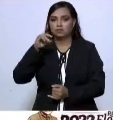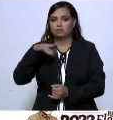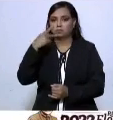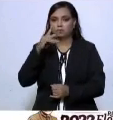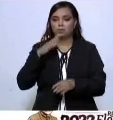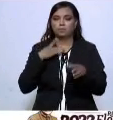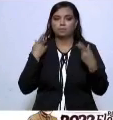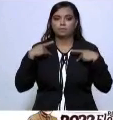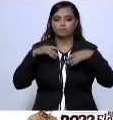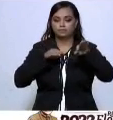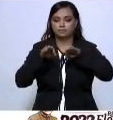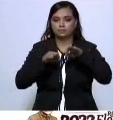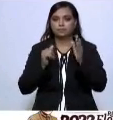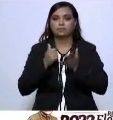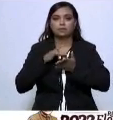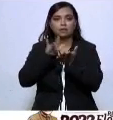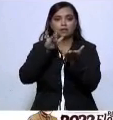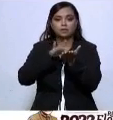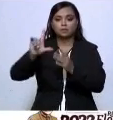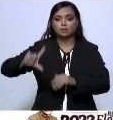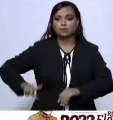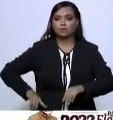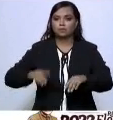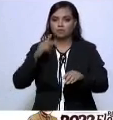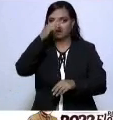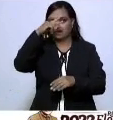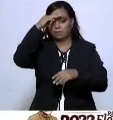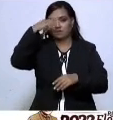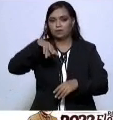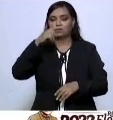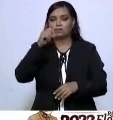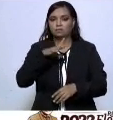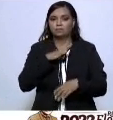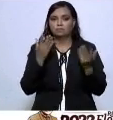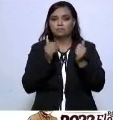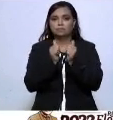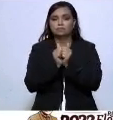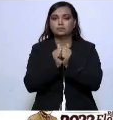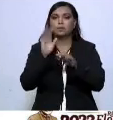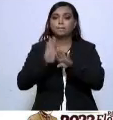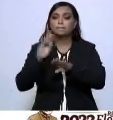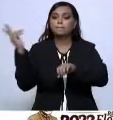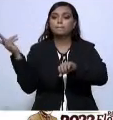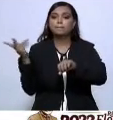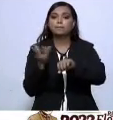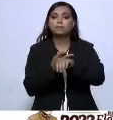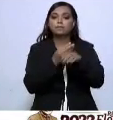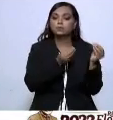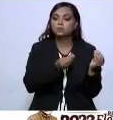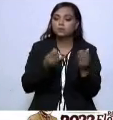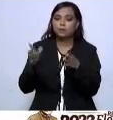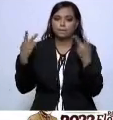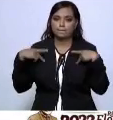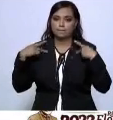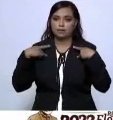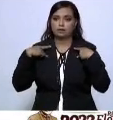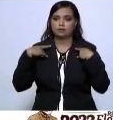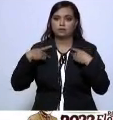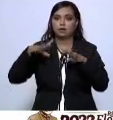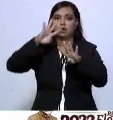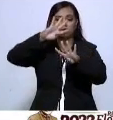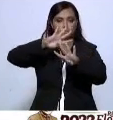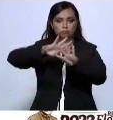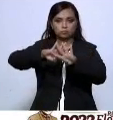El apoyo del gobierno de México también se hace patente con el traslado de personas privadas de la libertad de